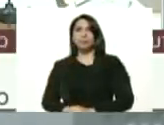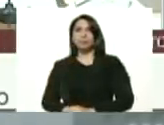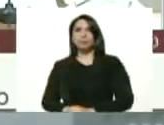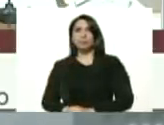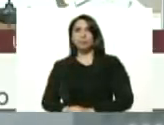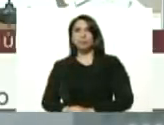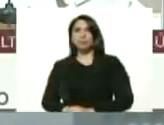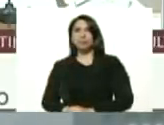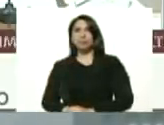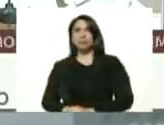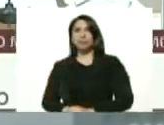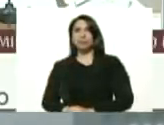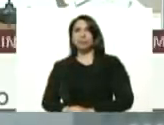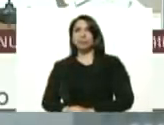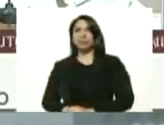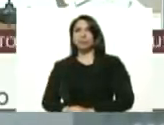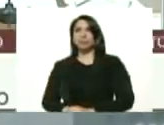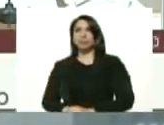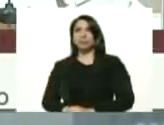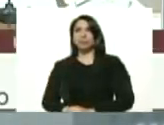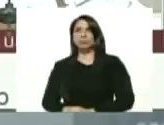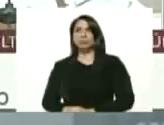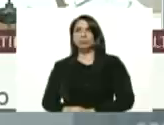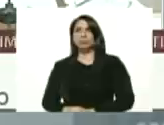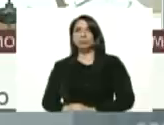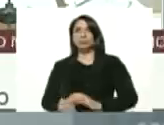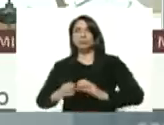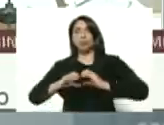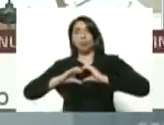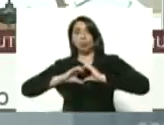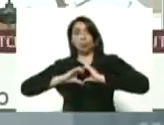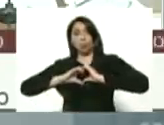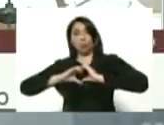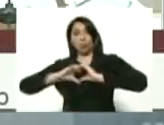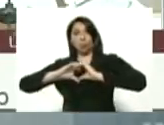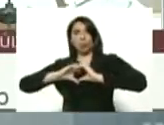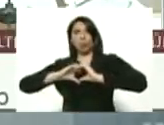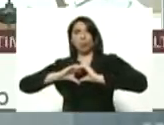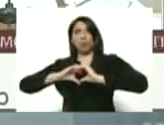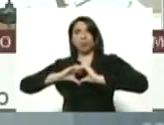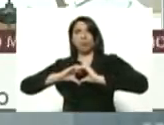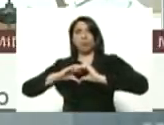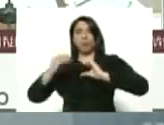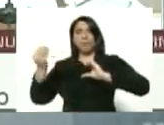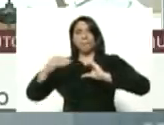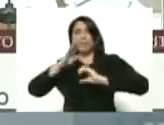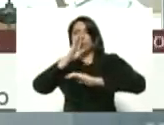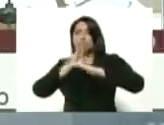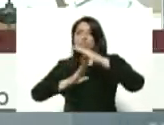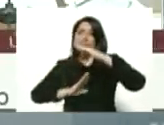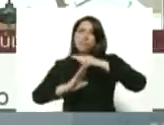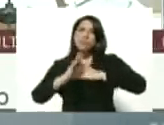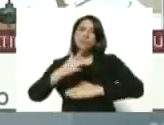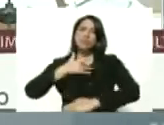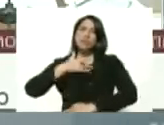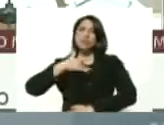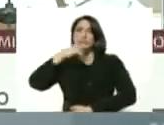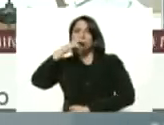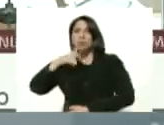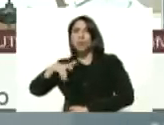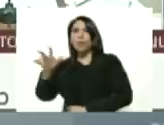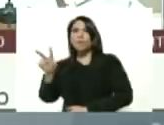desde el corazón más noble y sensible del pueblo de Venezuela